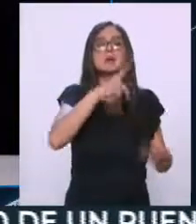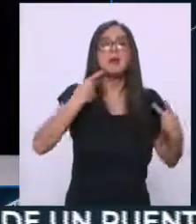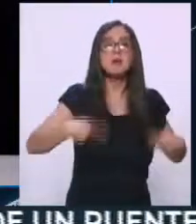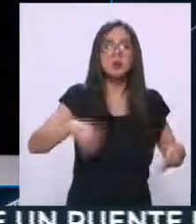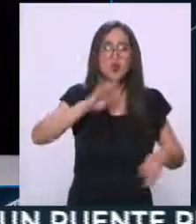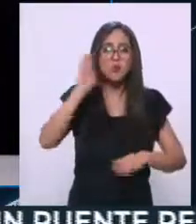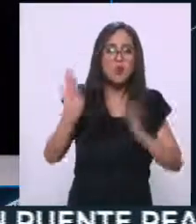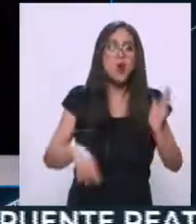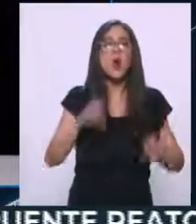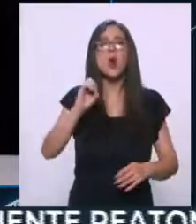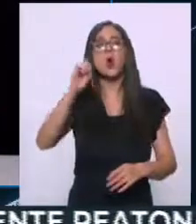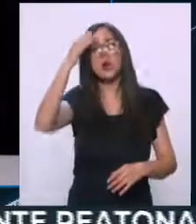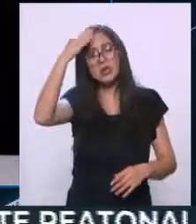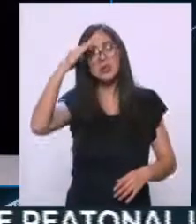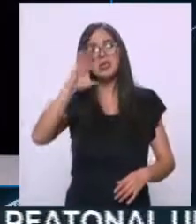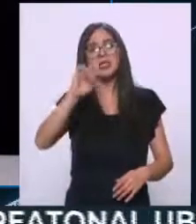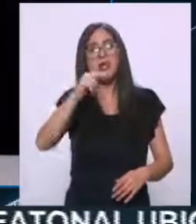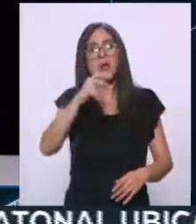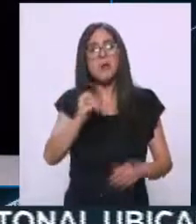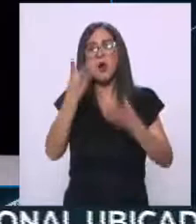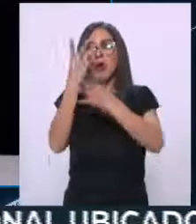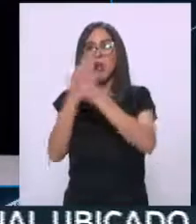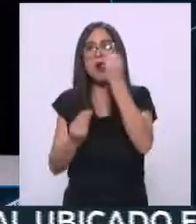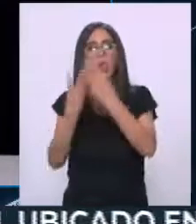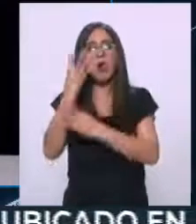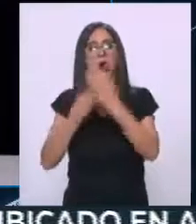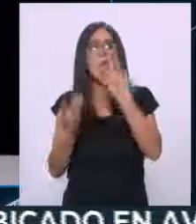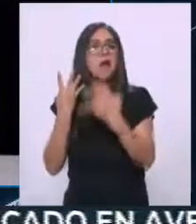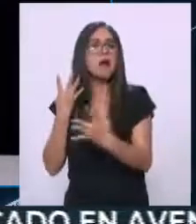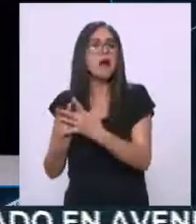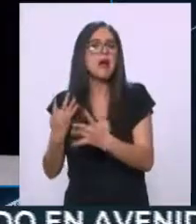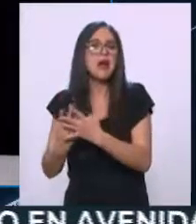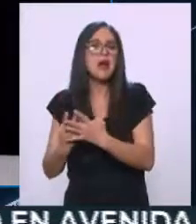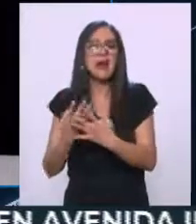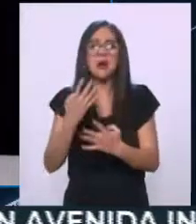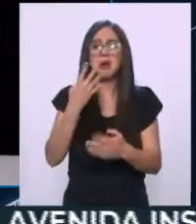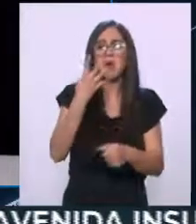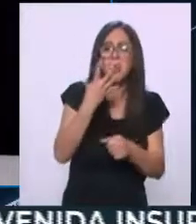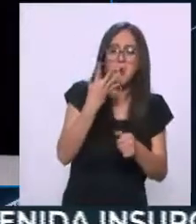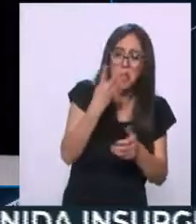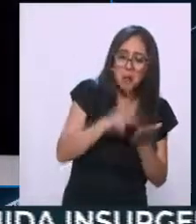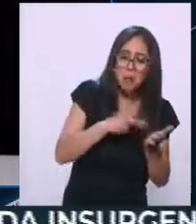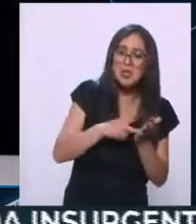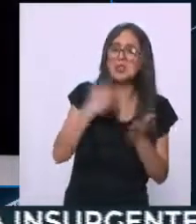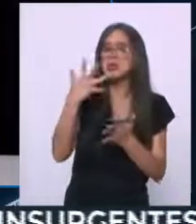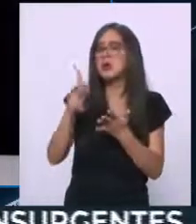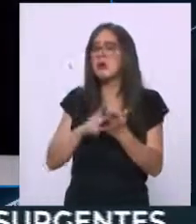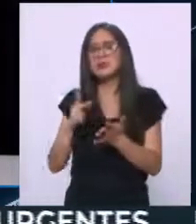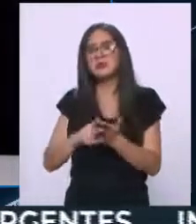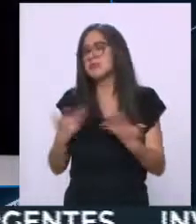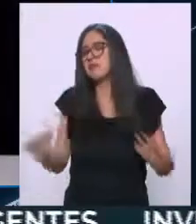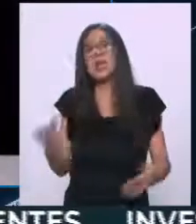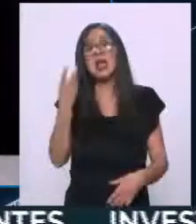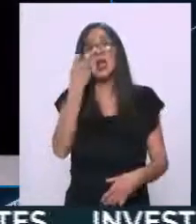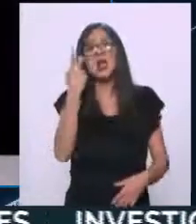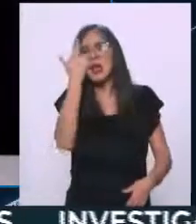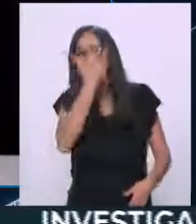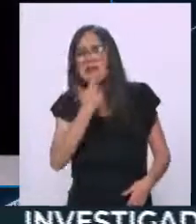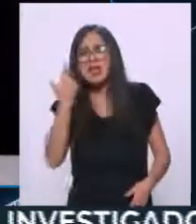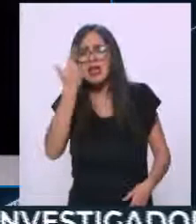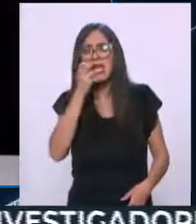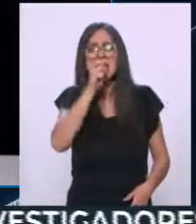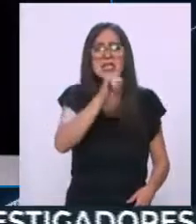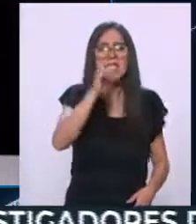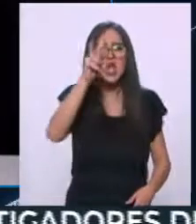se escapó por quinta vez, por sexta vez. Y es muy recurrente. Pero como tienen tanto éxito y es muy difícil verificar si es un medio o no,